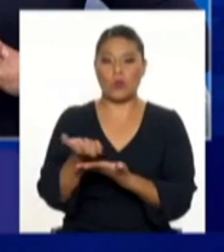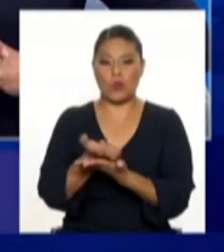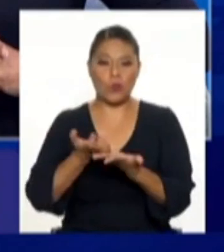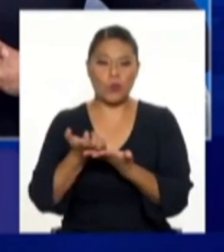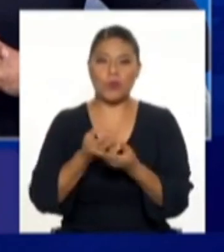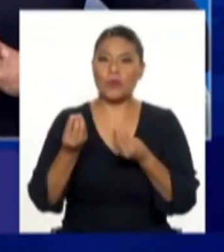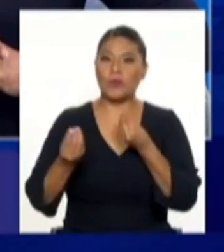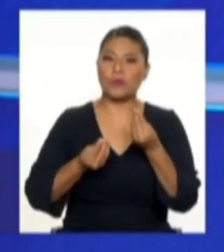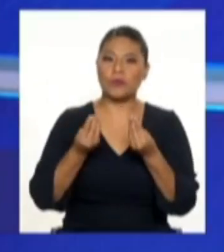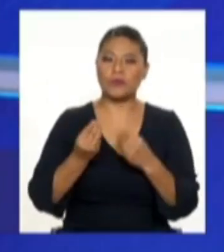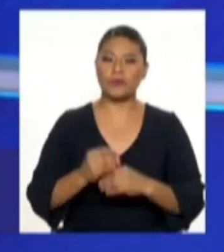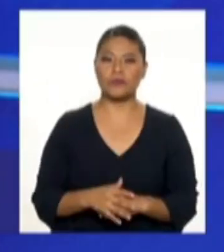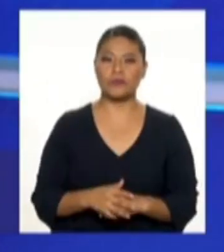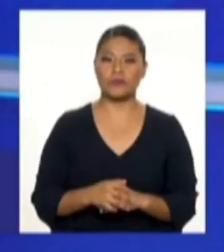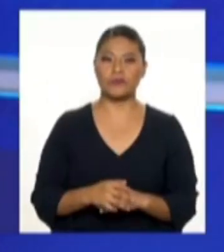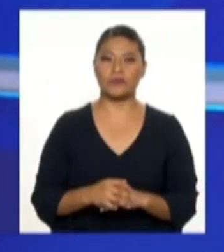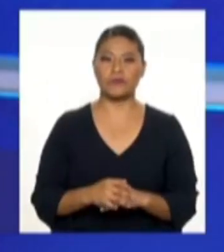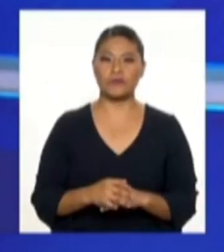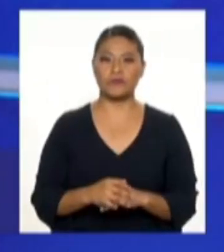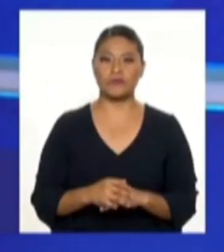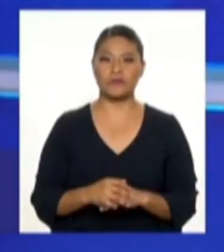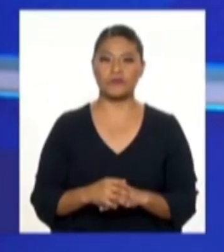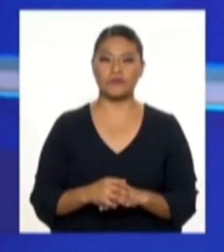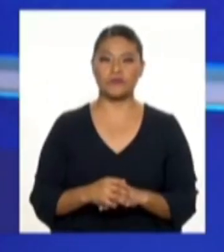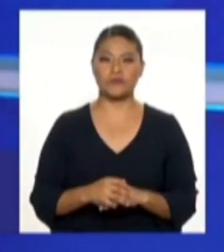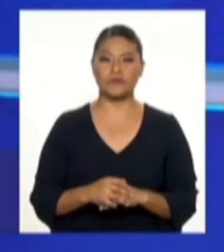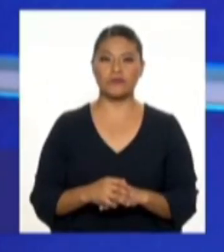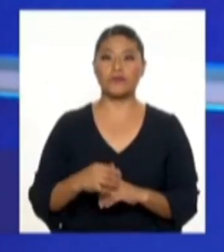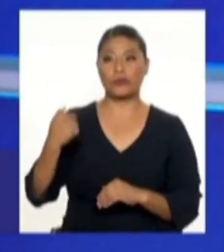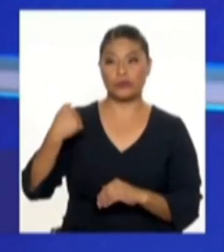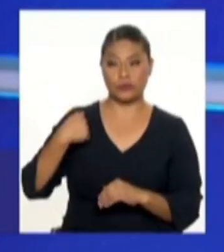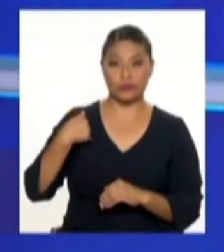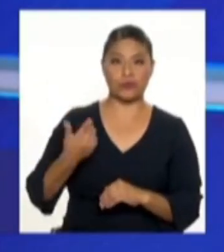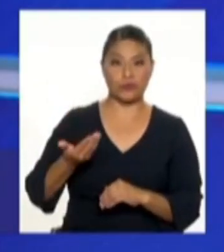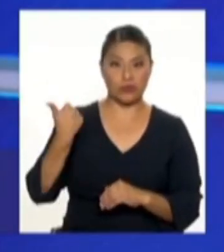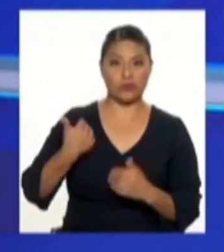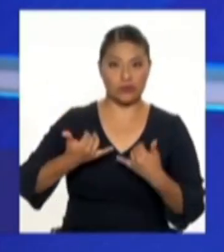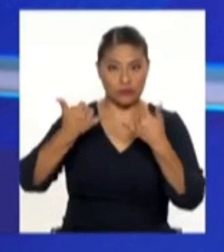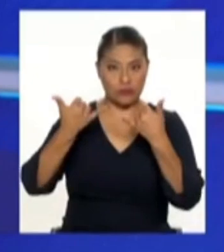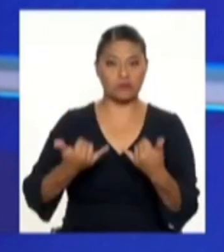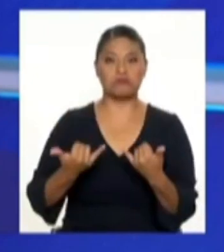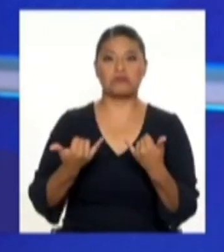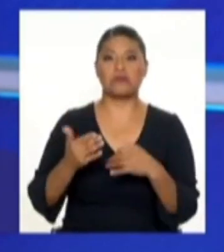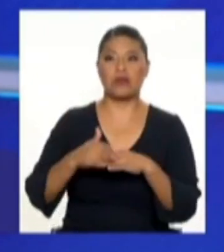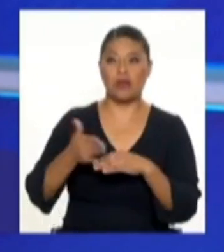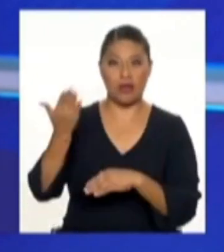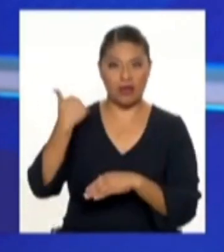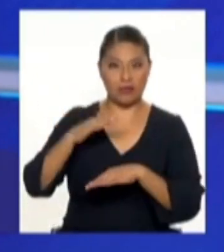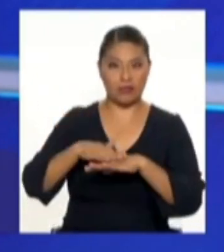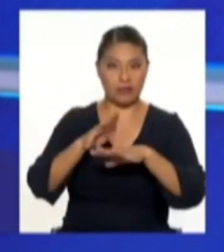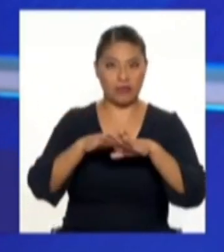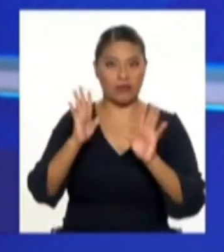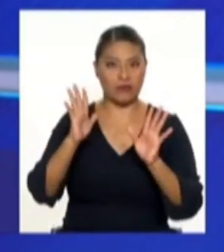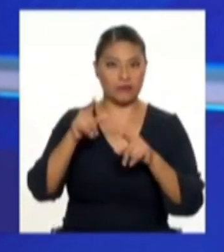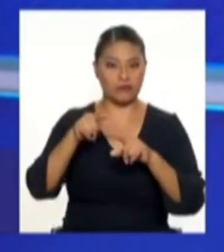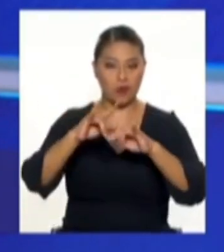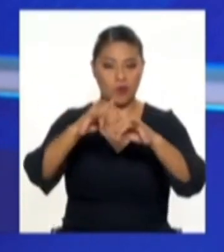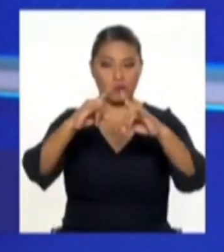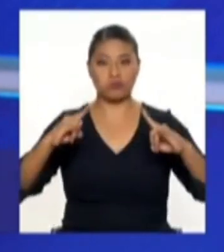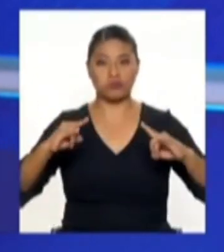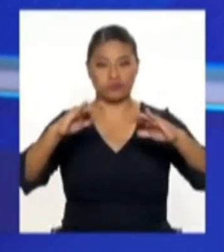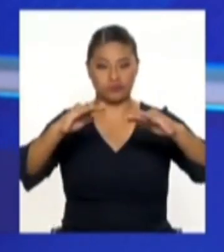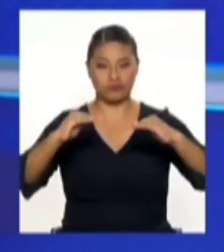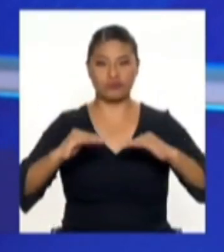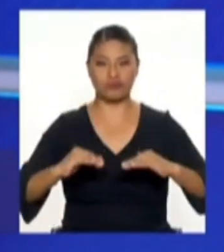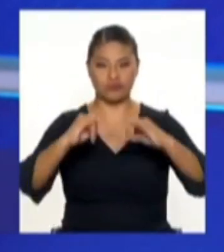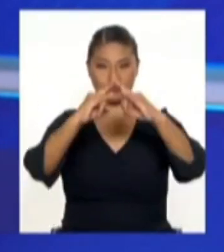país? Bien, lo que nosotros hemos establecido es el puerto, el terminal portuario de Lambayeque, que es